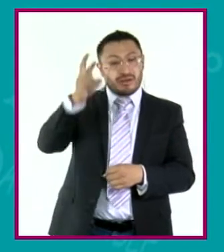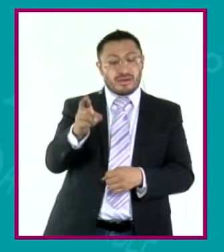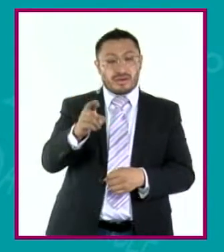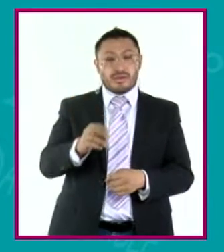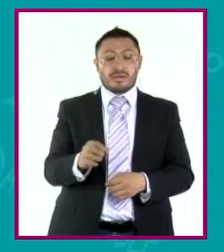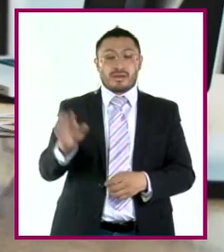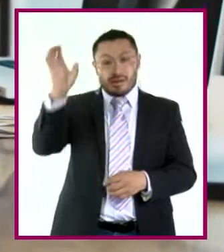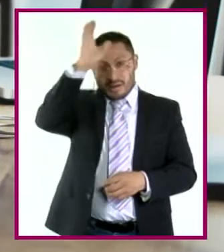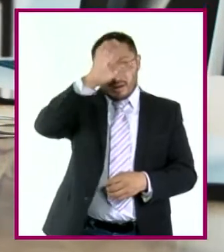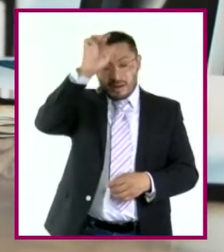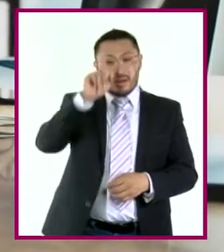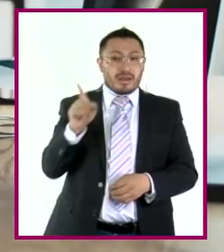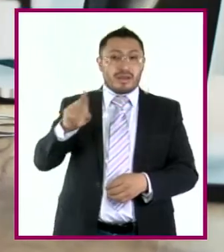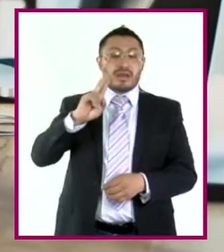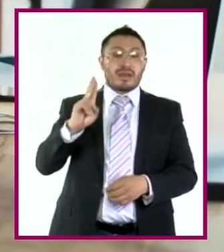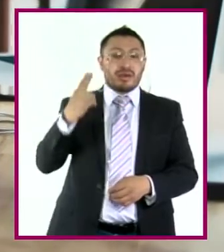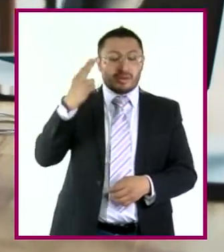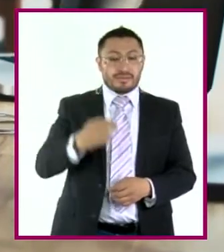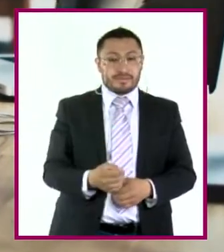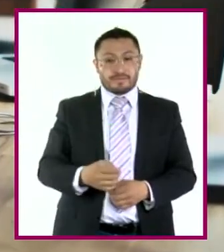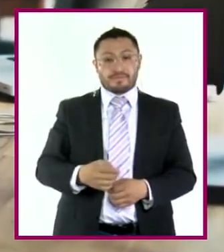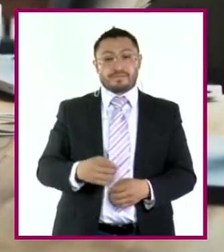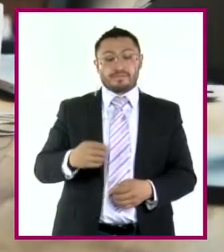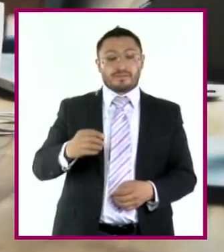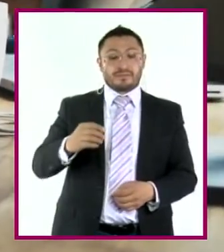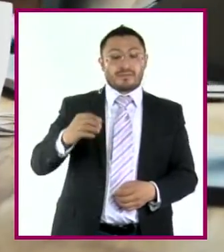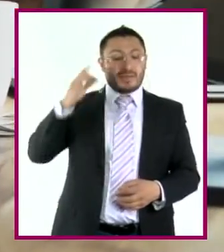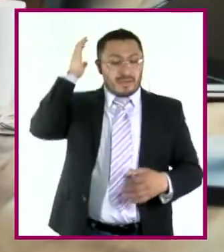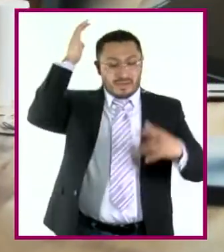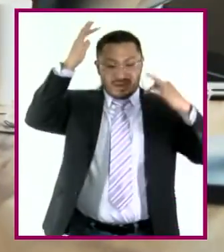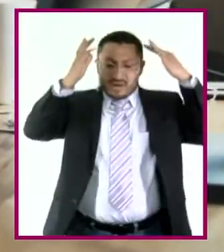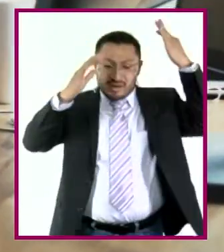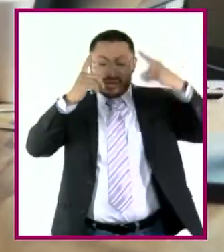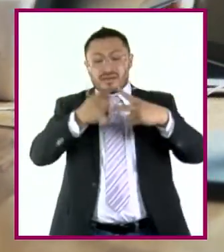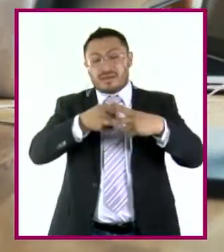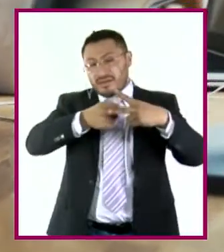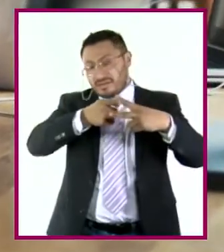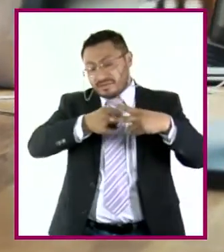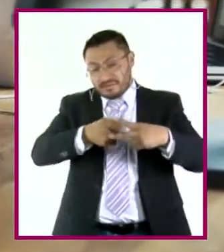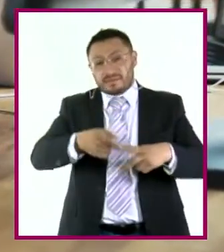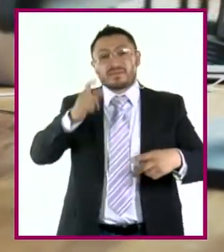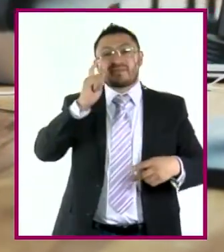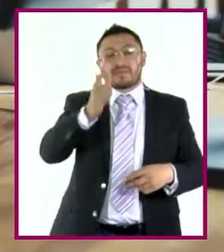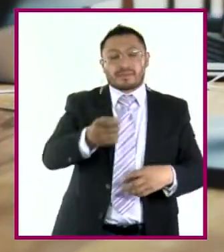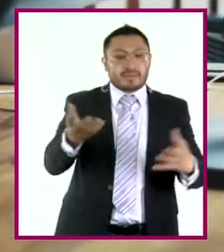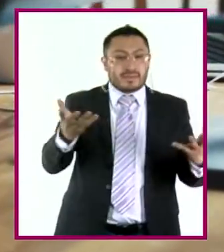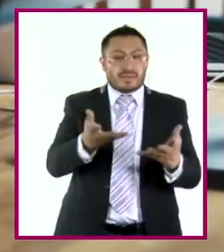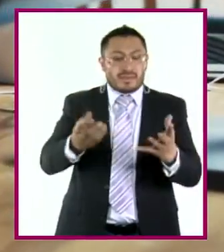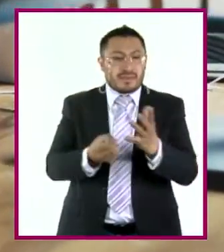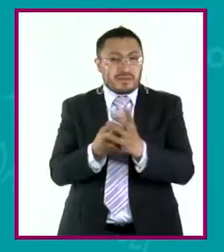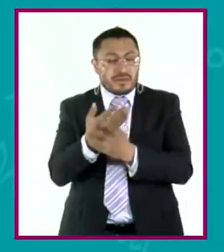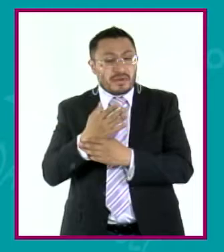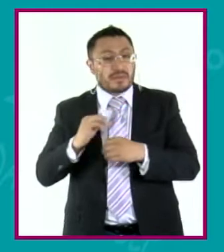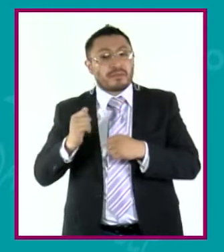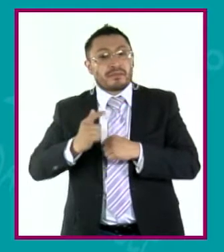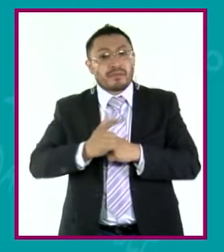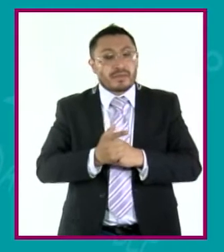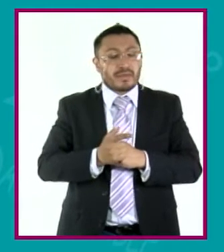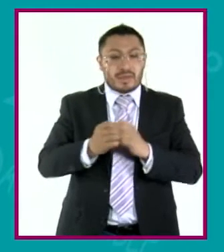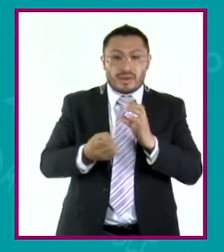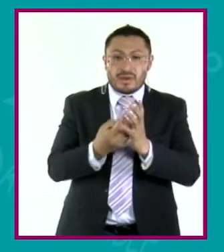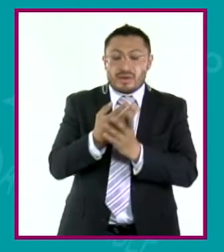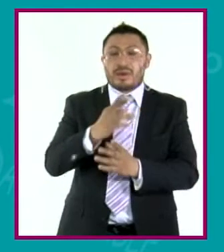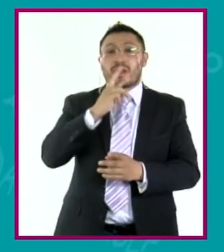Ciencias de la UNAM. La creatividad matemática, la creatividad en general, es hacer algo nuevo, ya sea darle una nueva